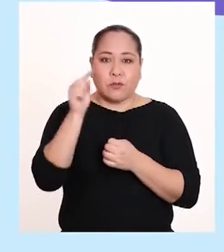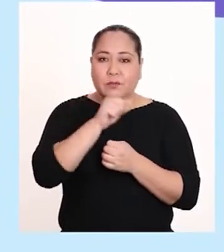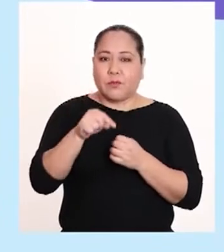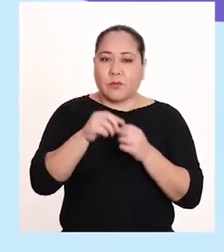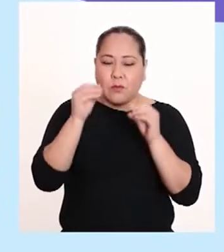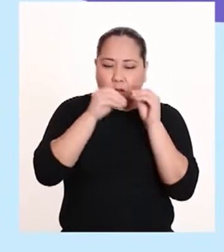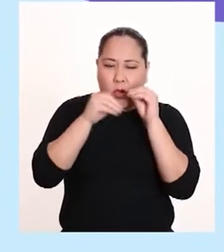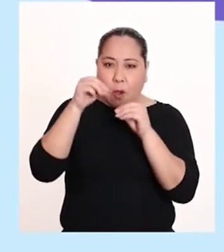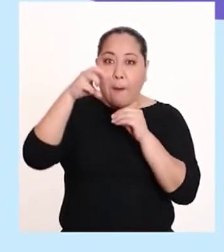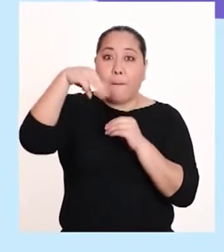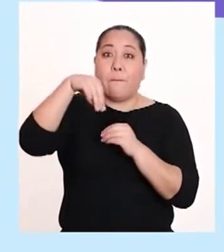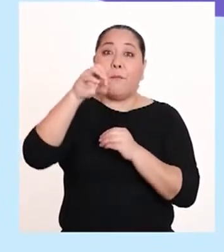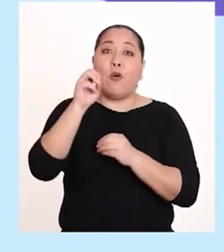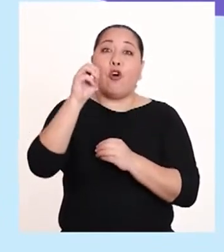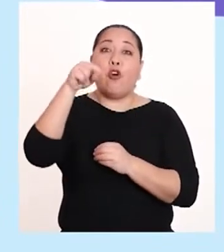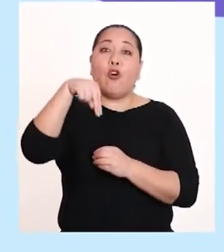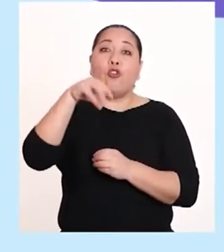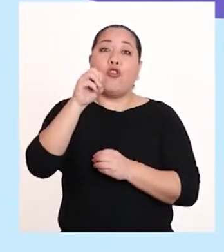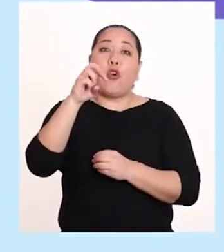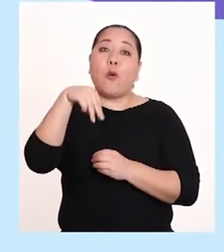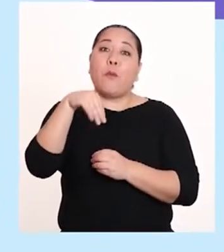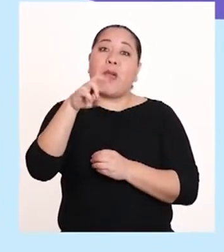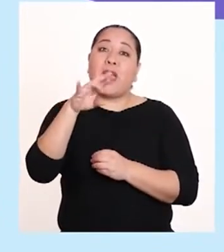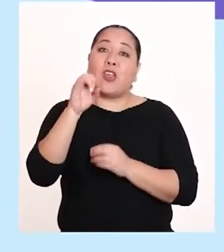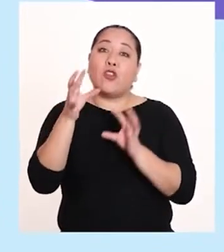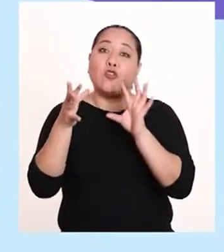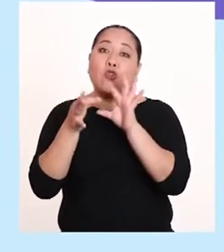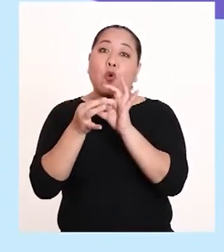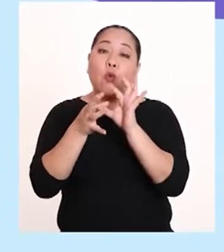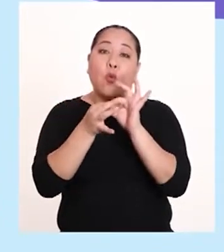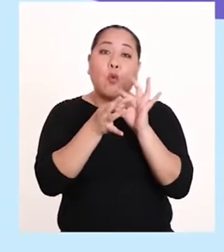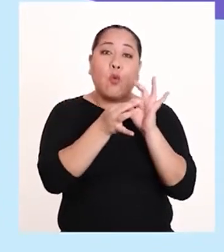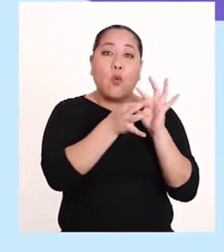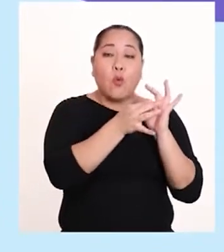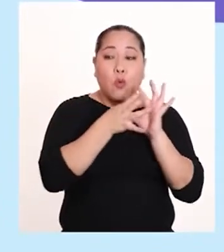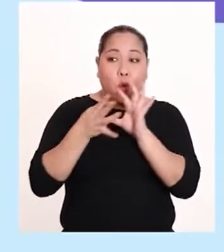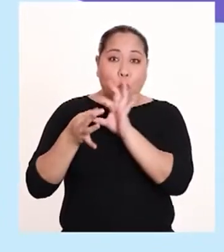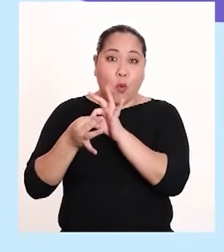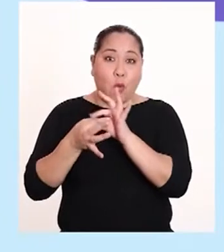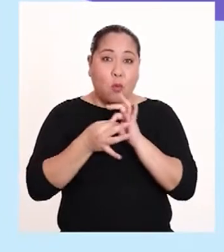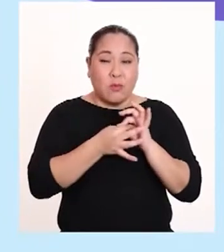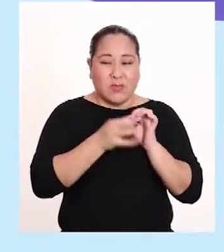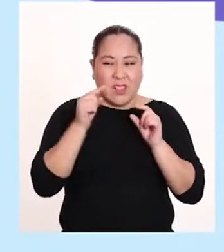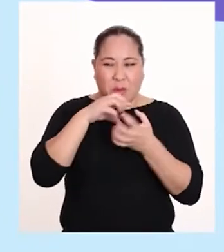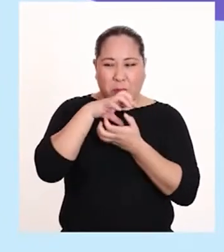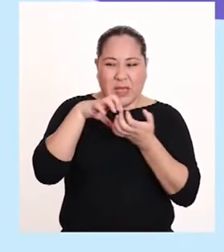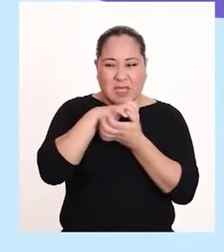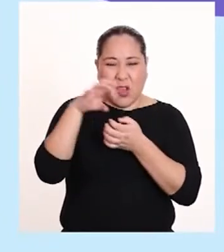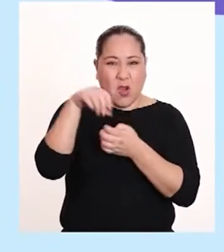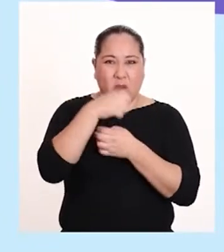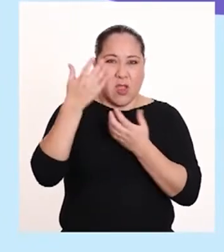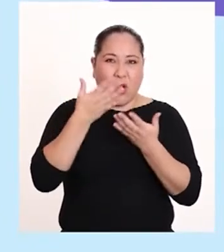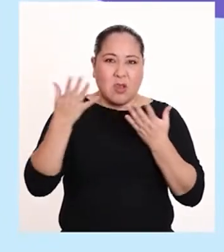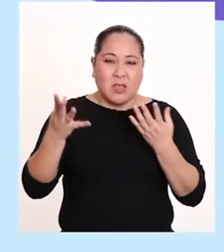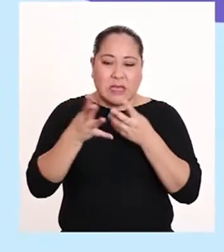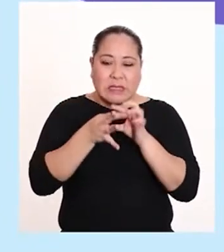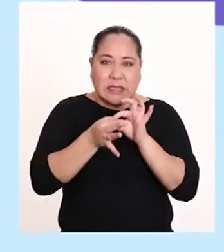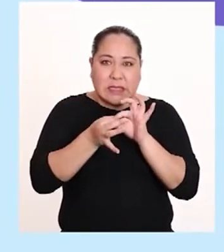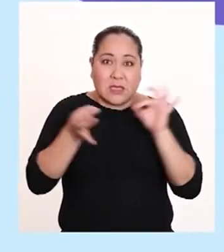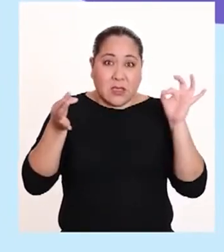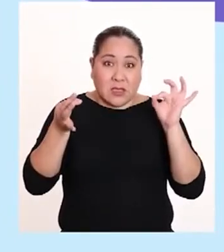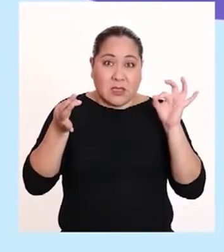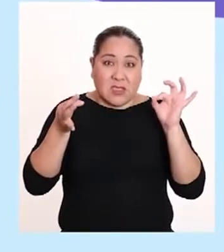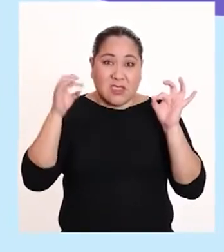moléculas llamadas monómeros, las que se unen en cadenas pero también contienen otra sustancia que cuando se